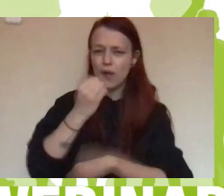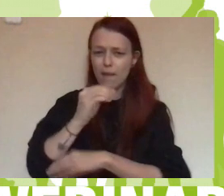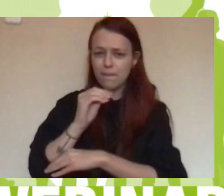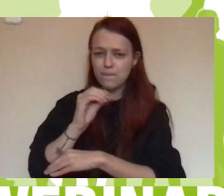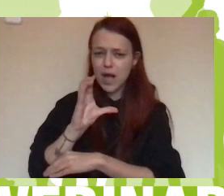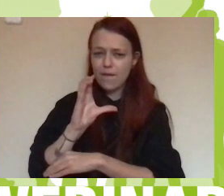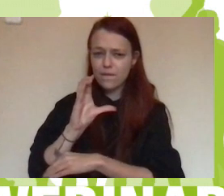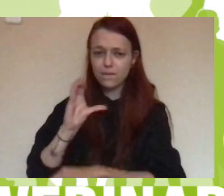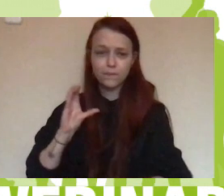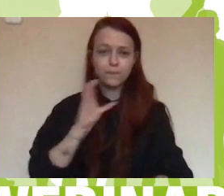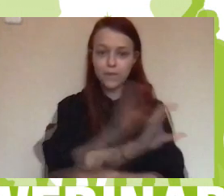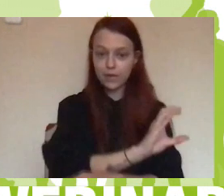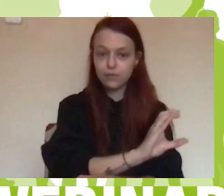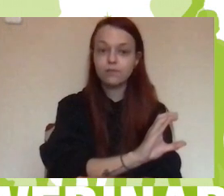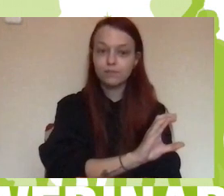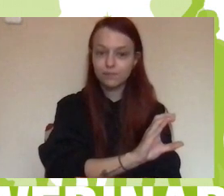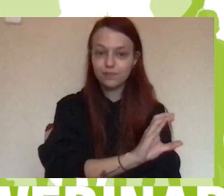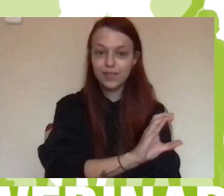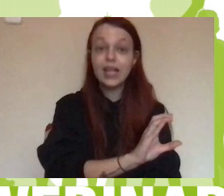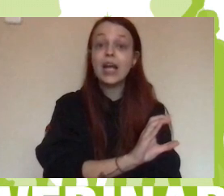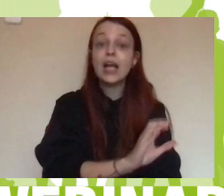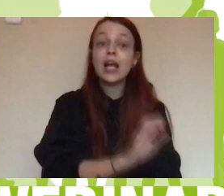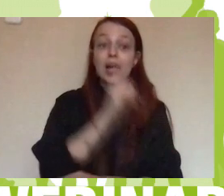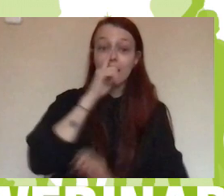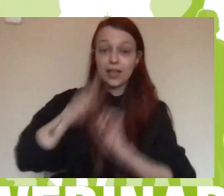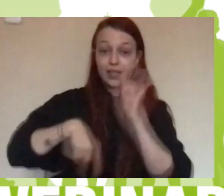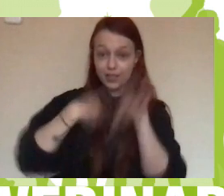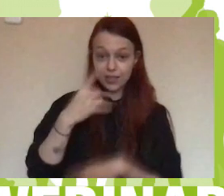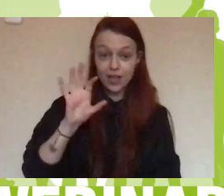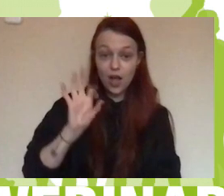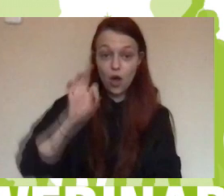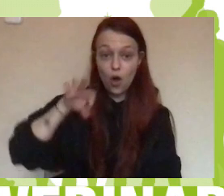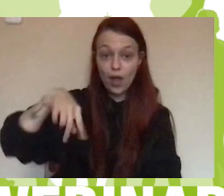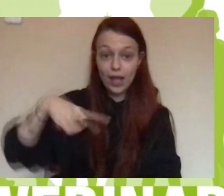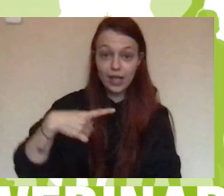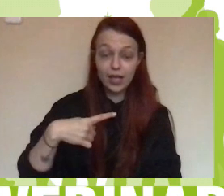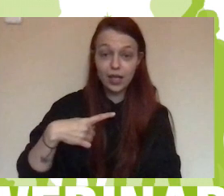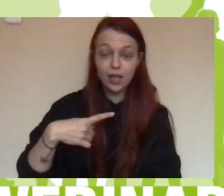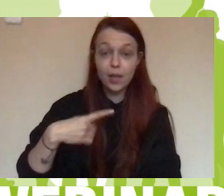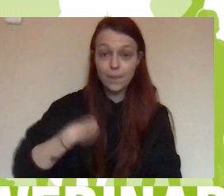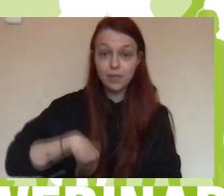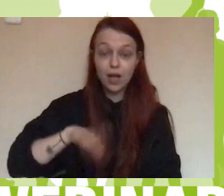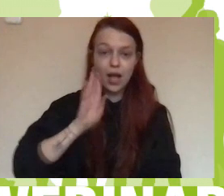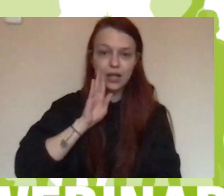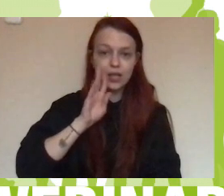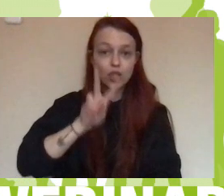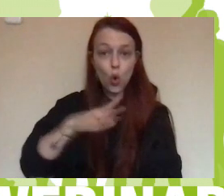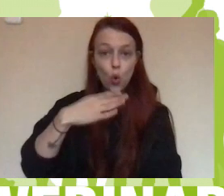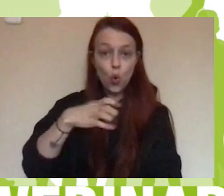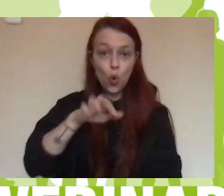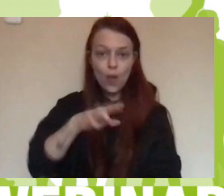ya nos permitió despegar. Al curso siguiente, la ONG hace un acuerdo con Google y